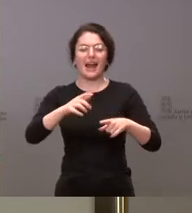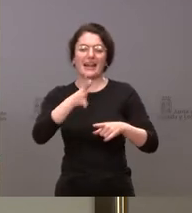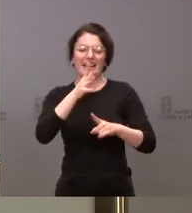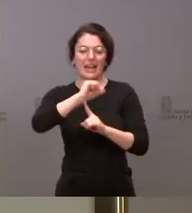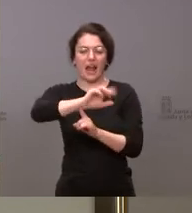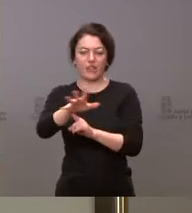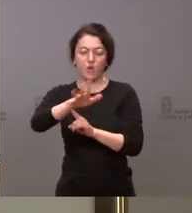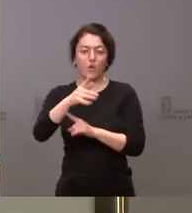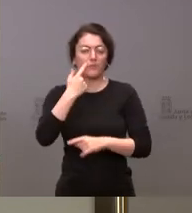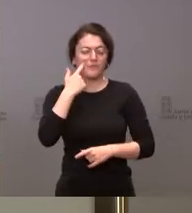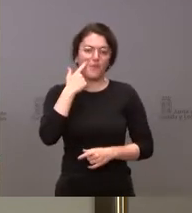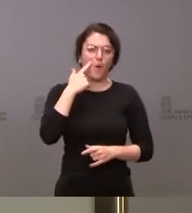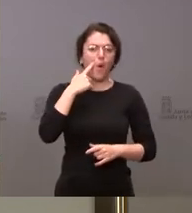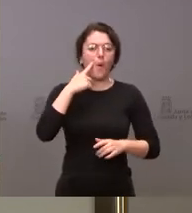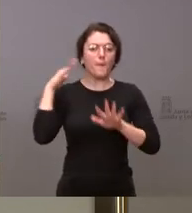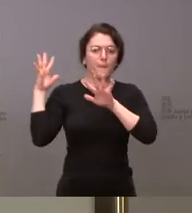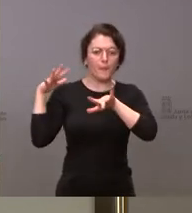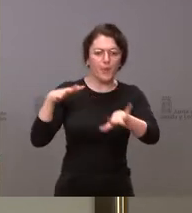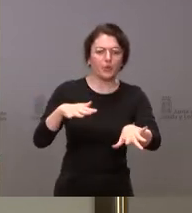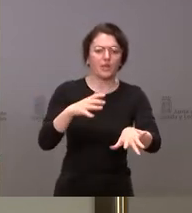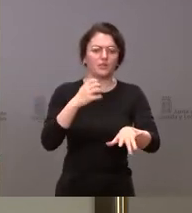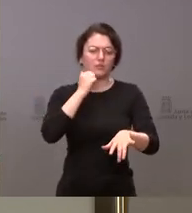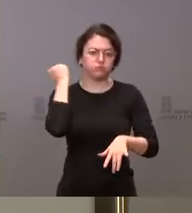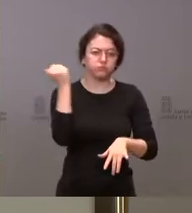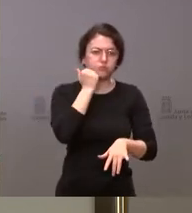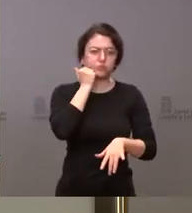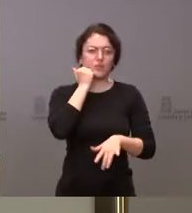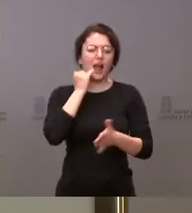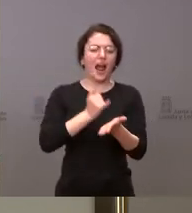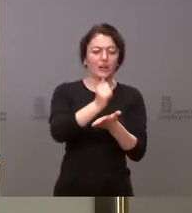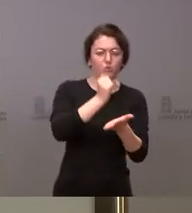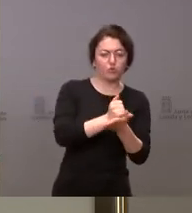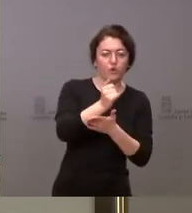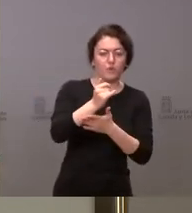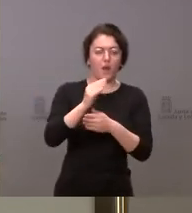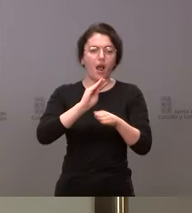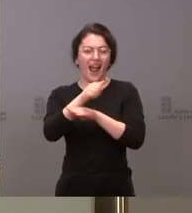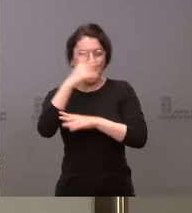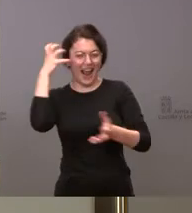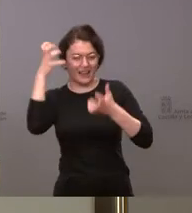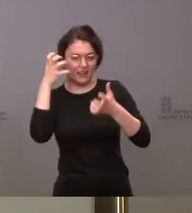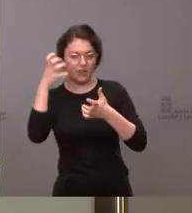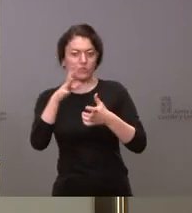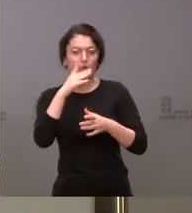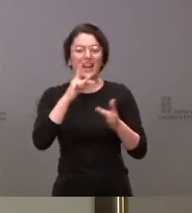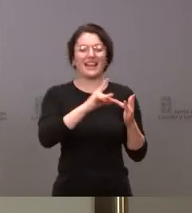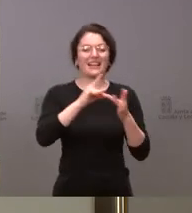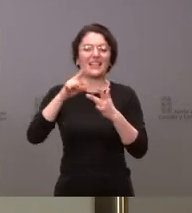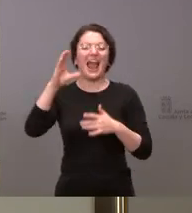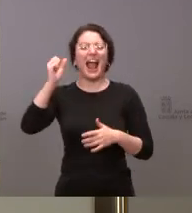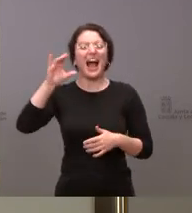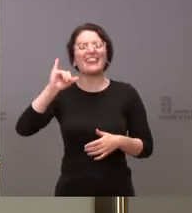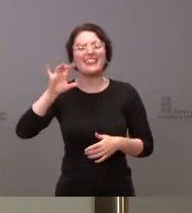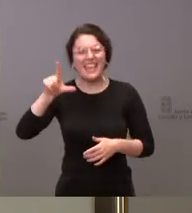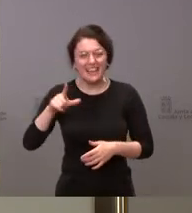agricultores y ganaderos, liderada en este caso por la Unión Regional de Cooperativas, por CACIL. Quería saber si la Junta de